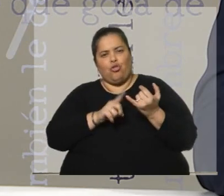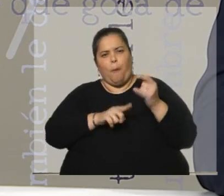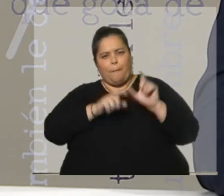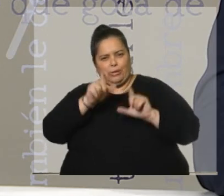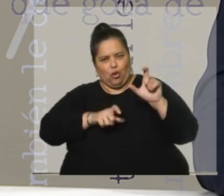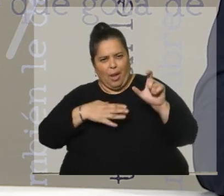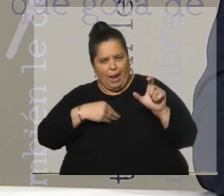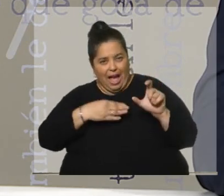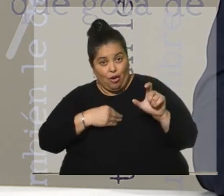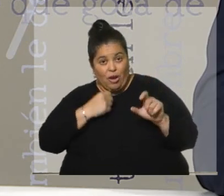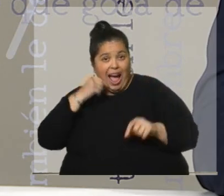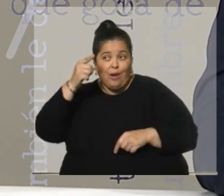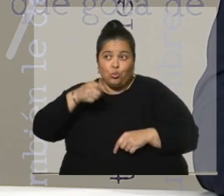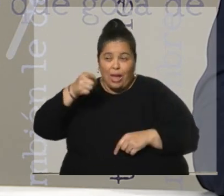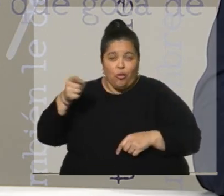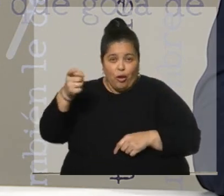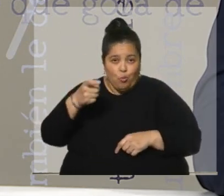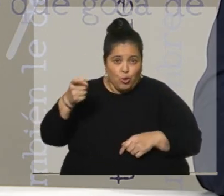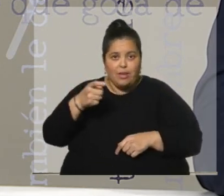comunistas, hay gente de izquierda,